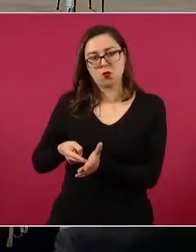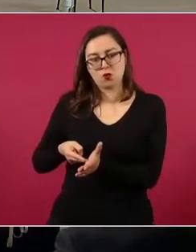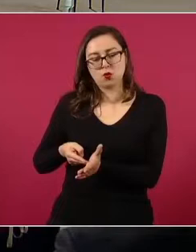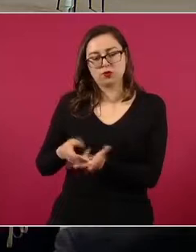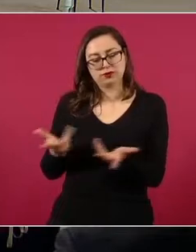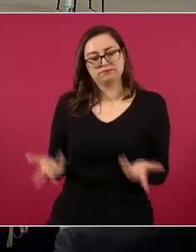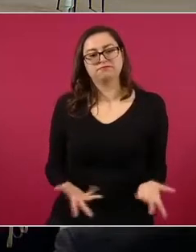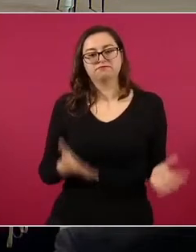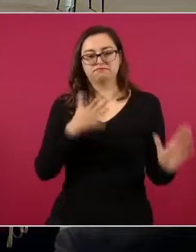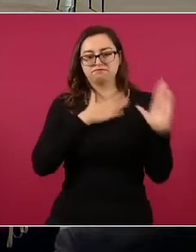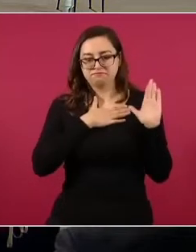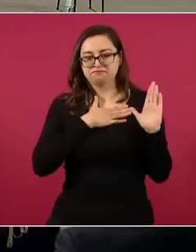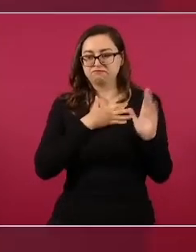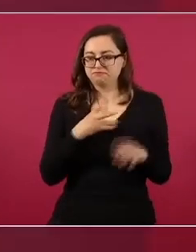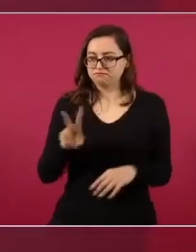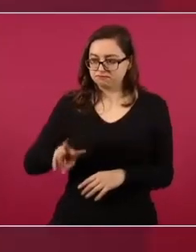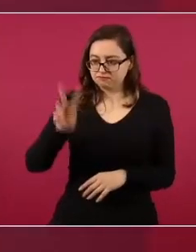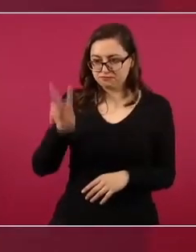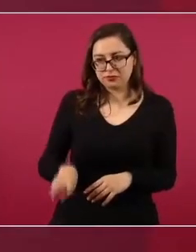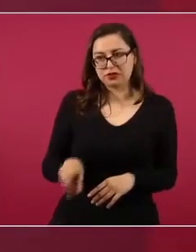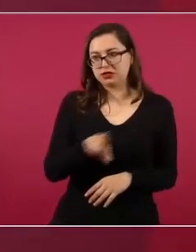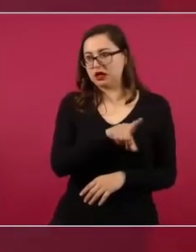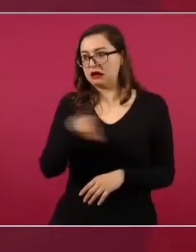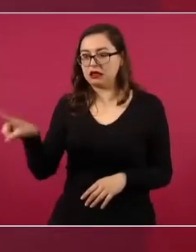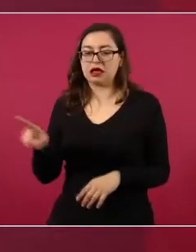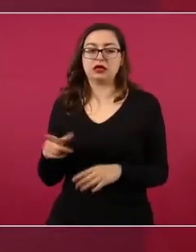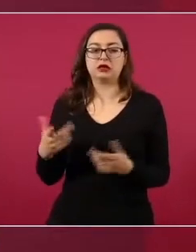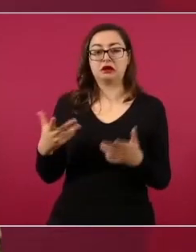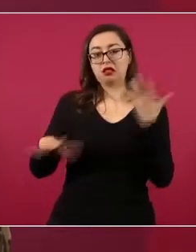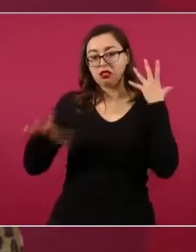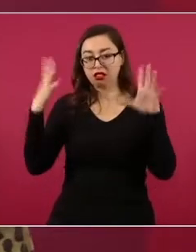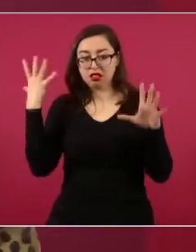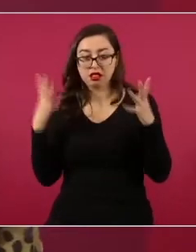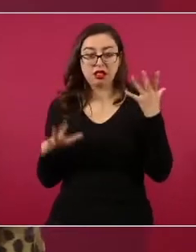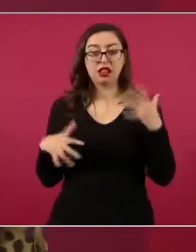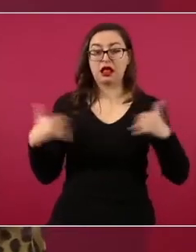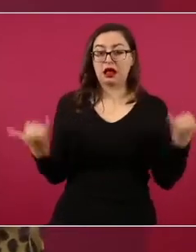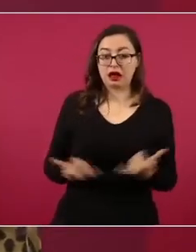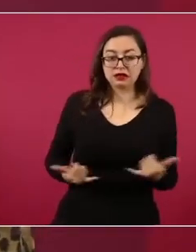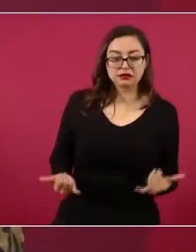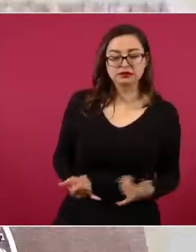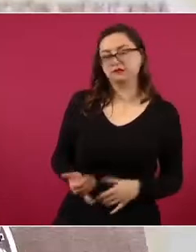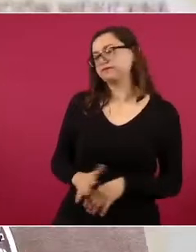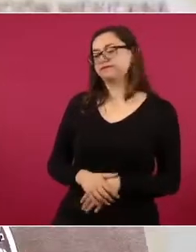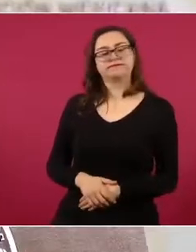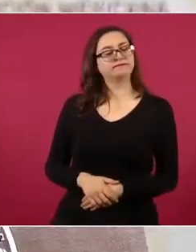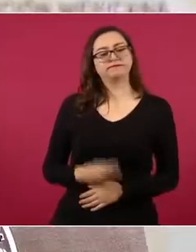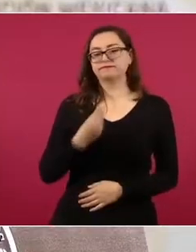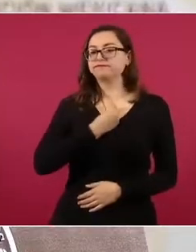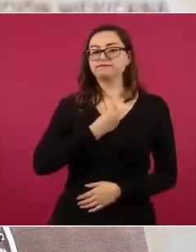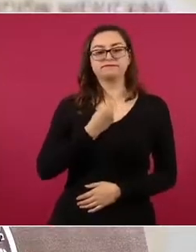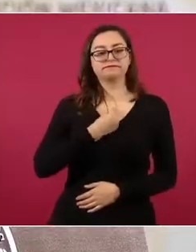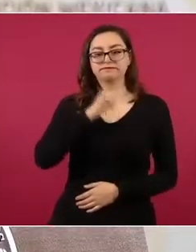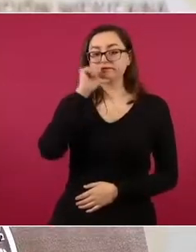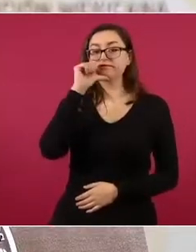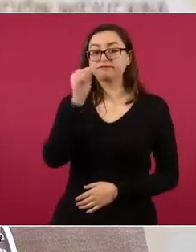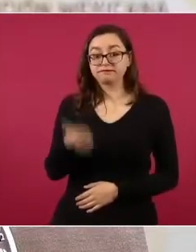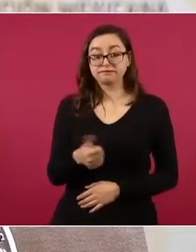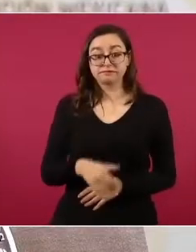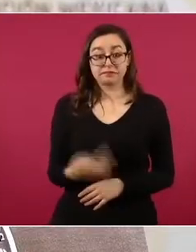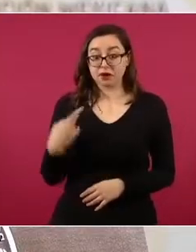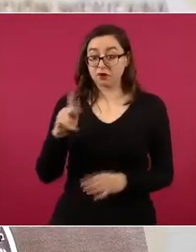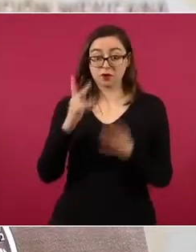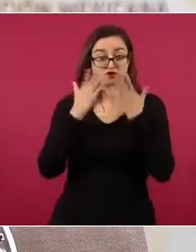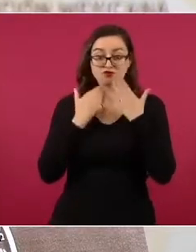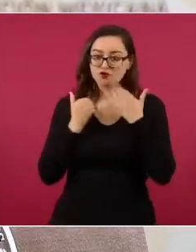de cero tolerancia a la impunidad. Vamos con la